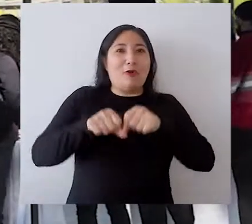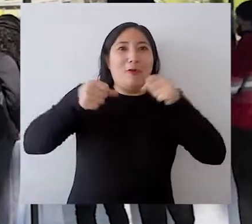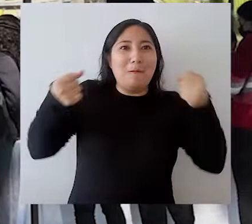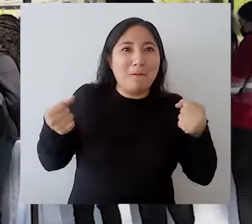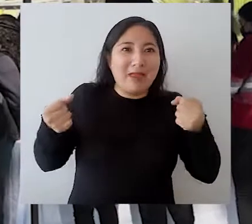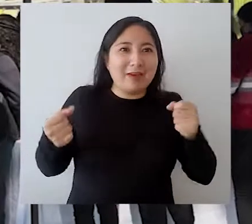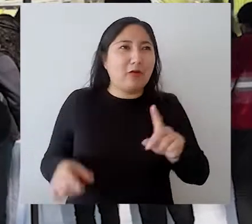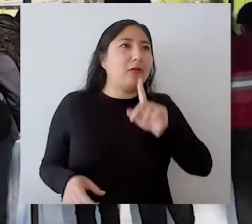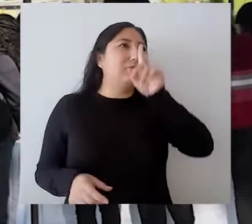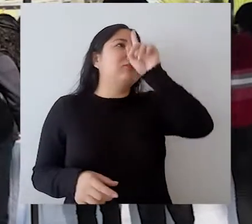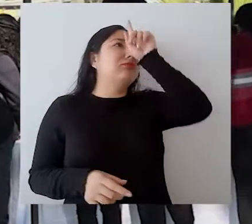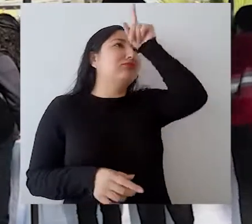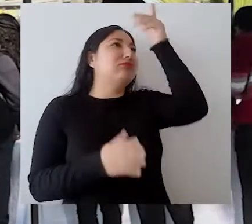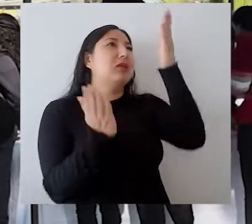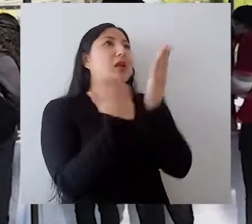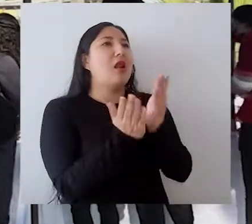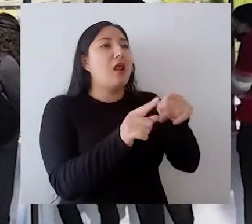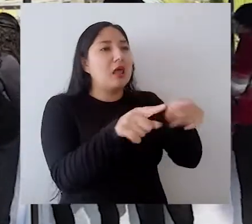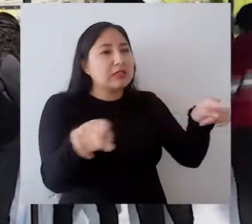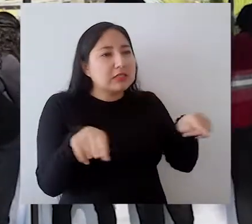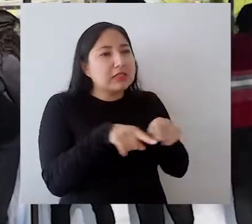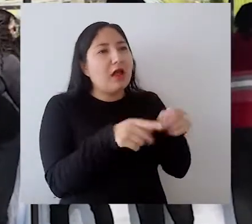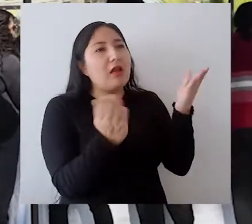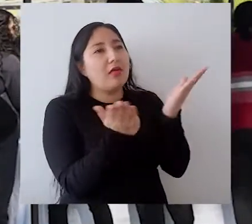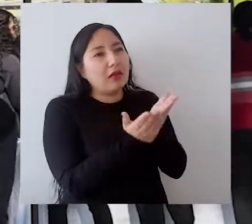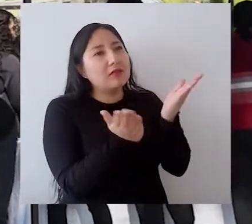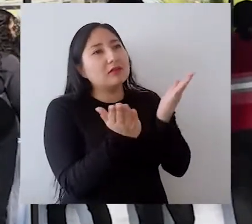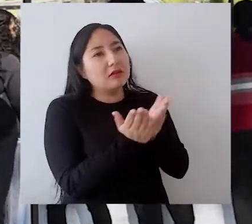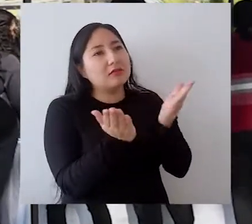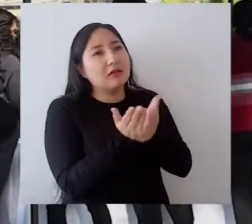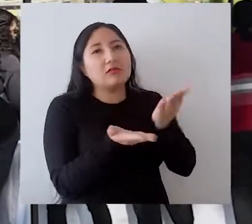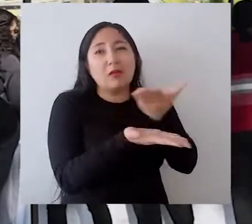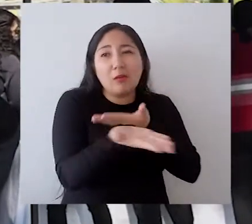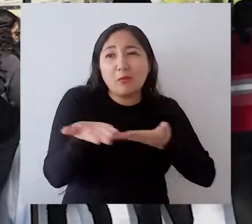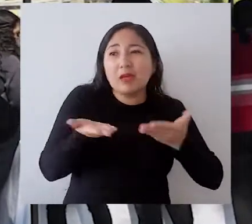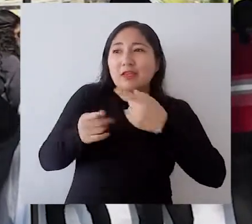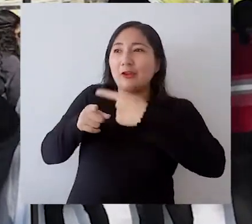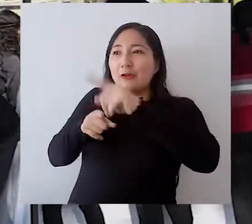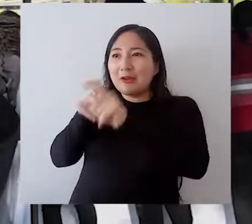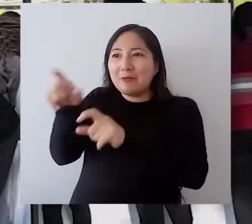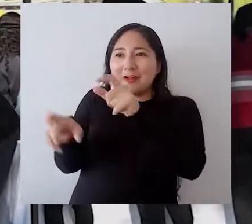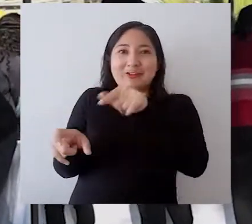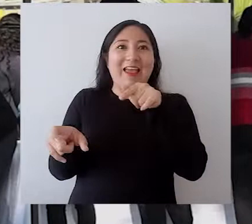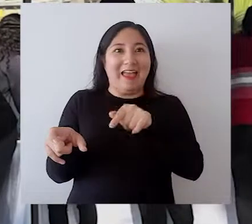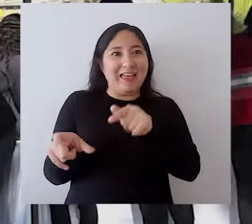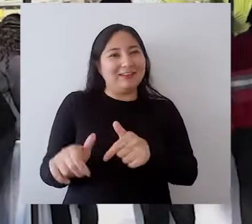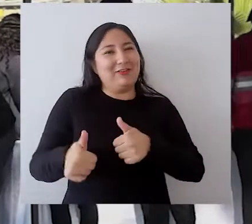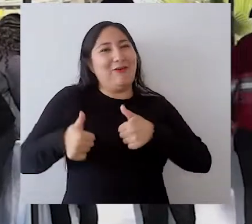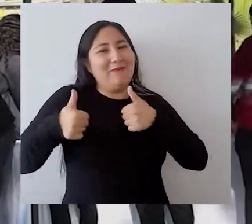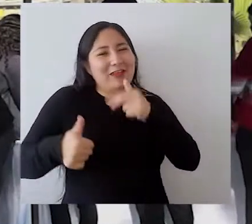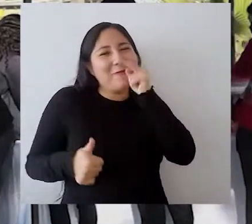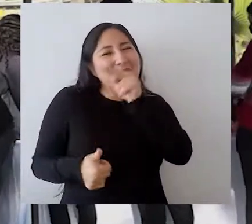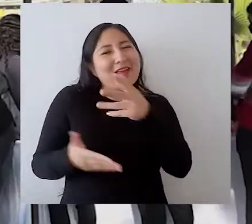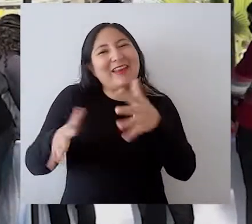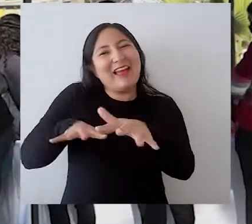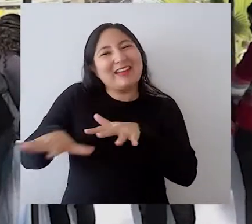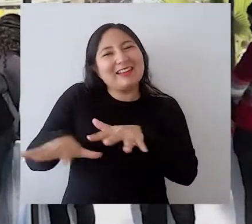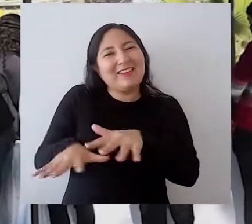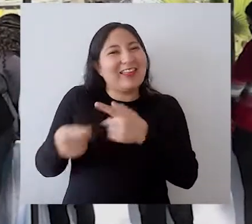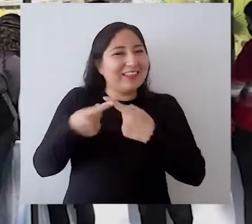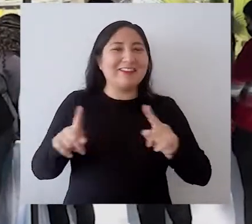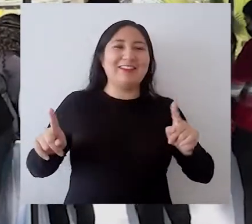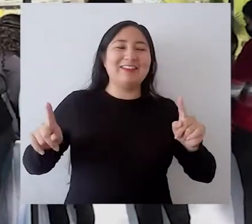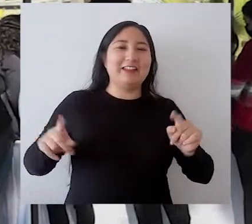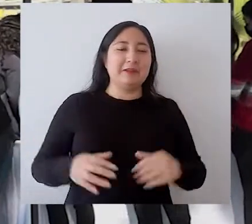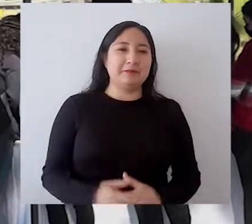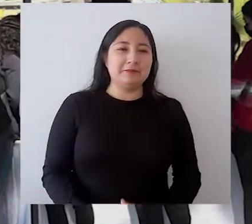romper con la rutina usual de estar en la sala de clases, que puedan probablemente compartir con otras personas y